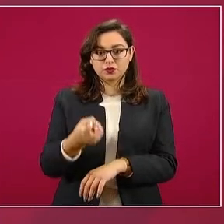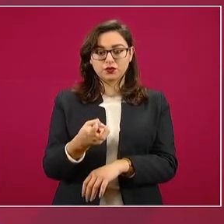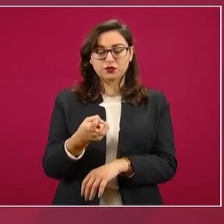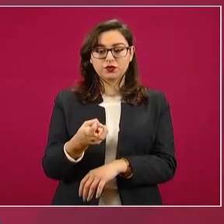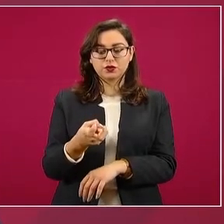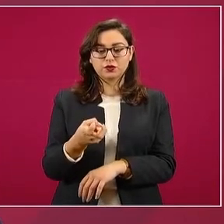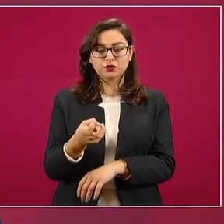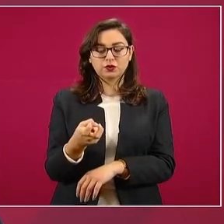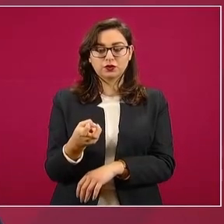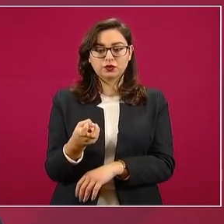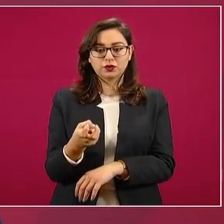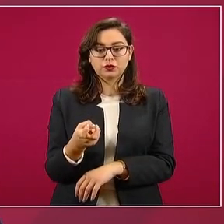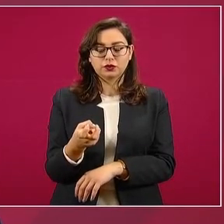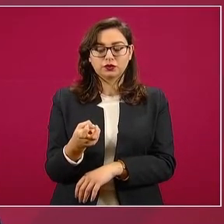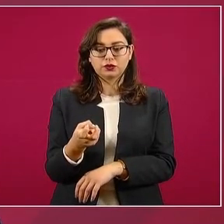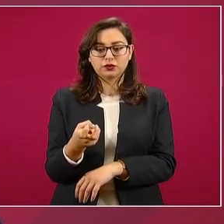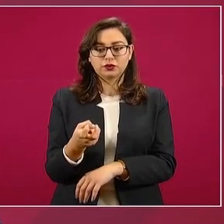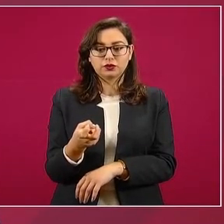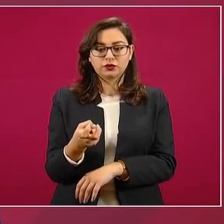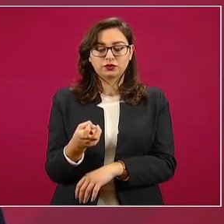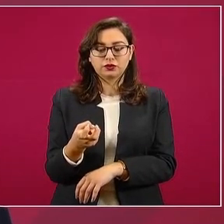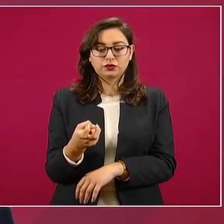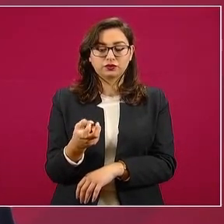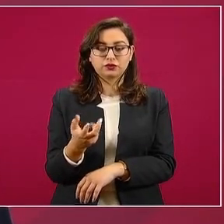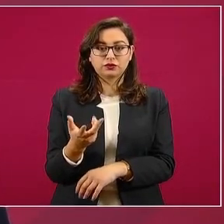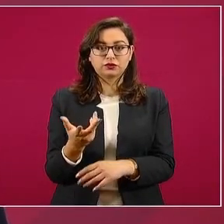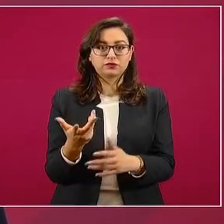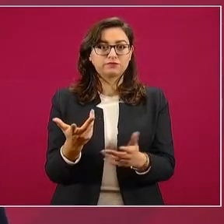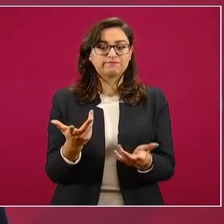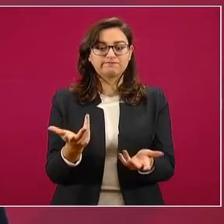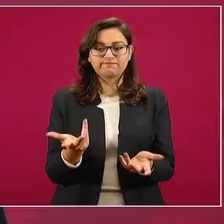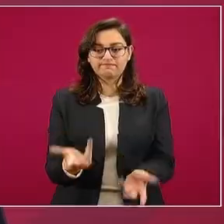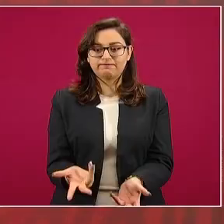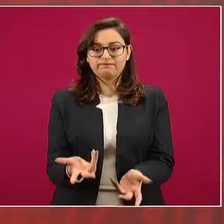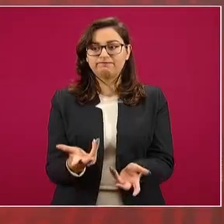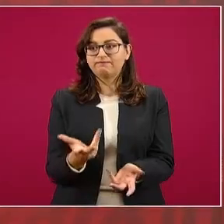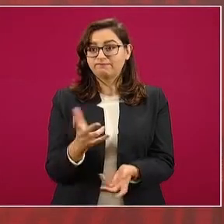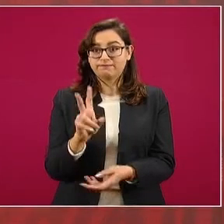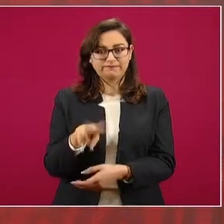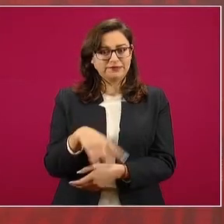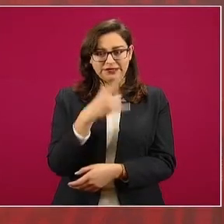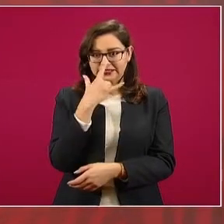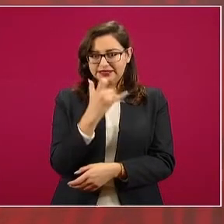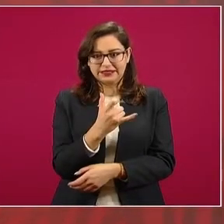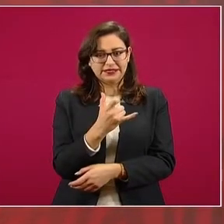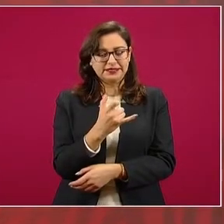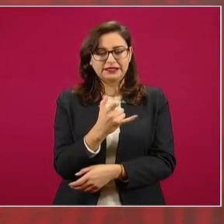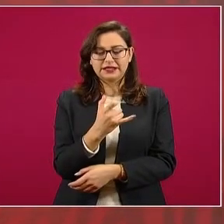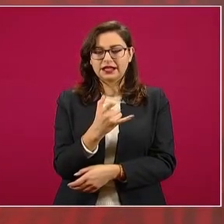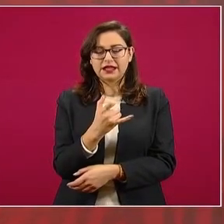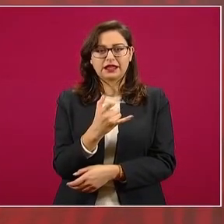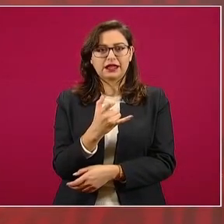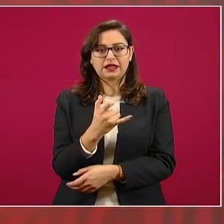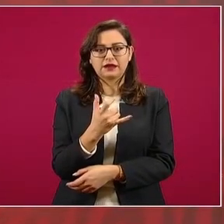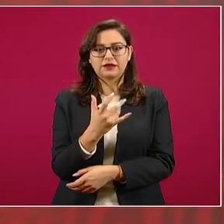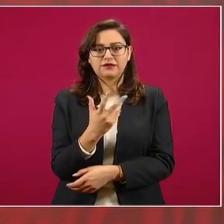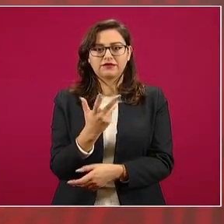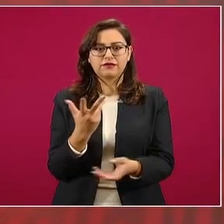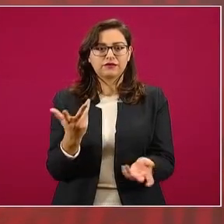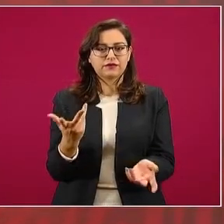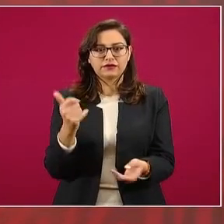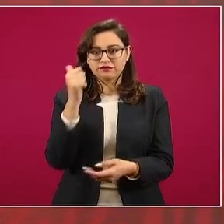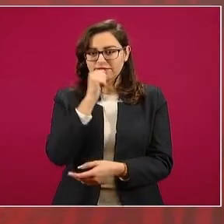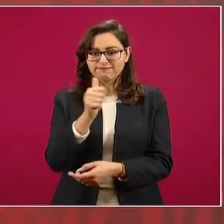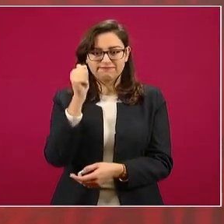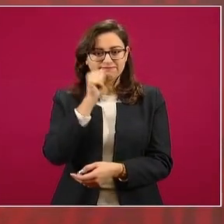fenómeno este raro de que en diciembre,